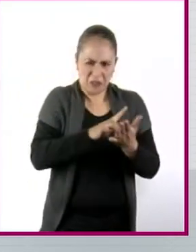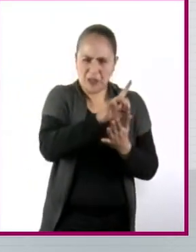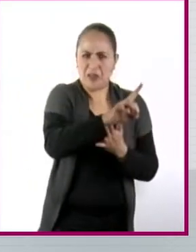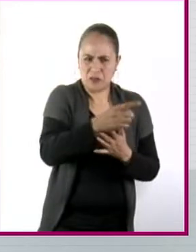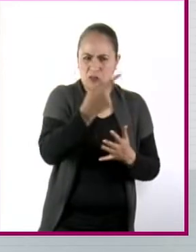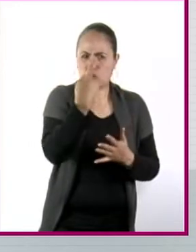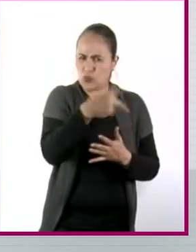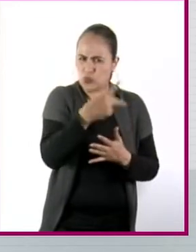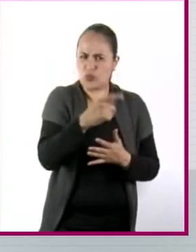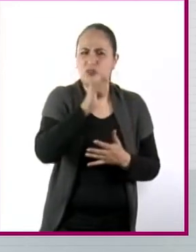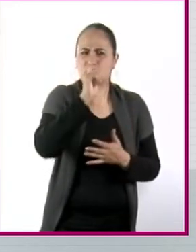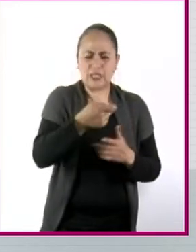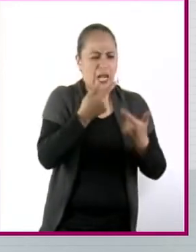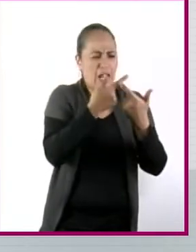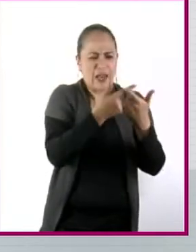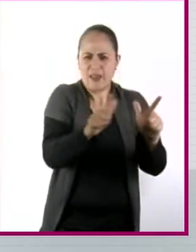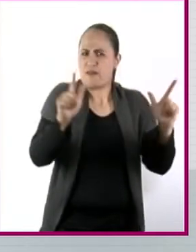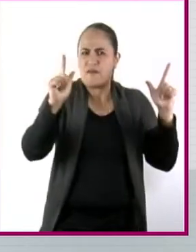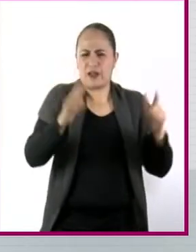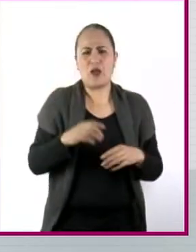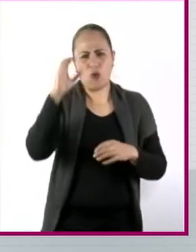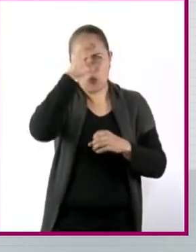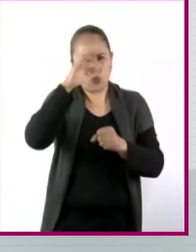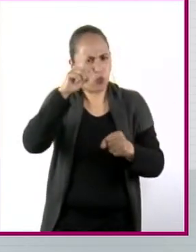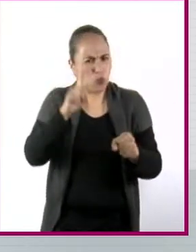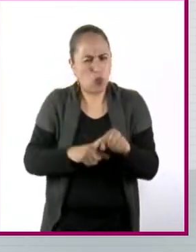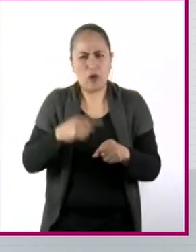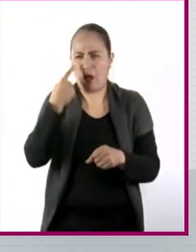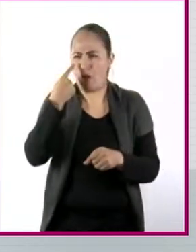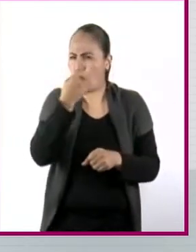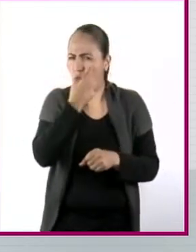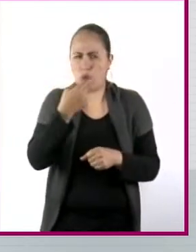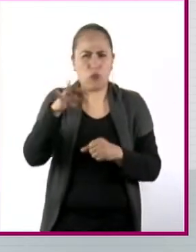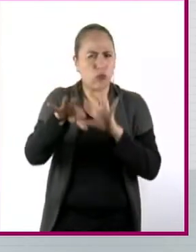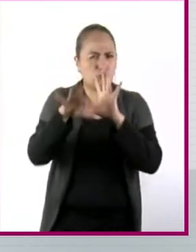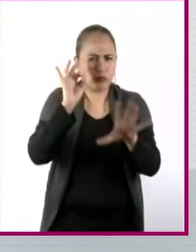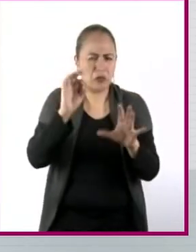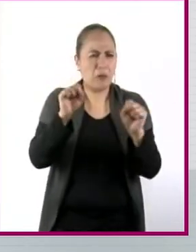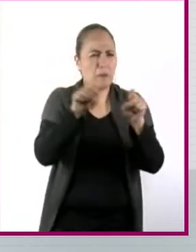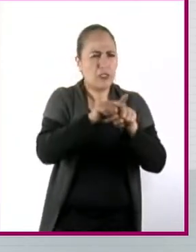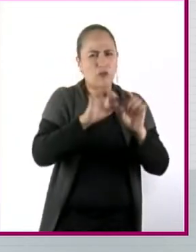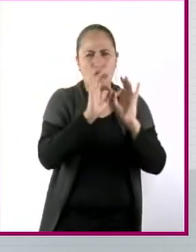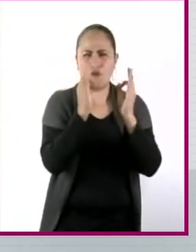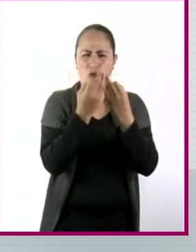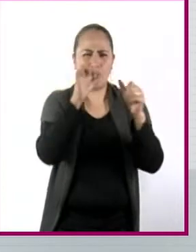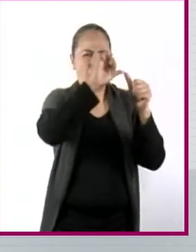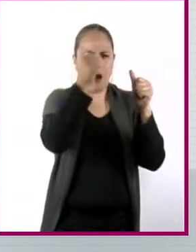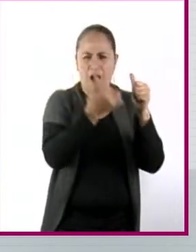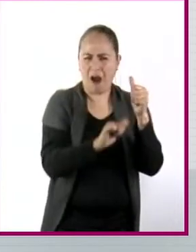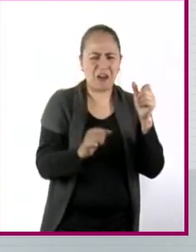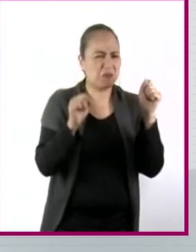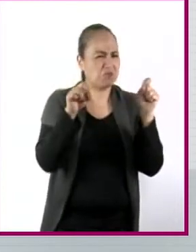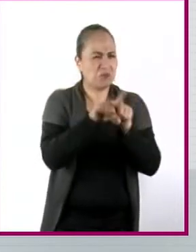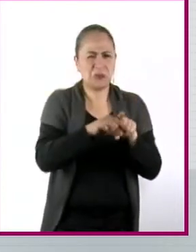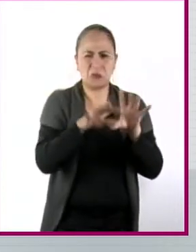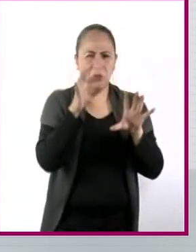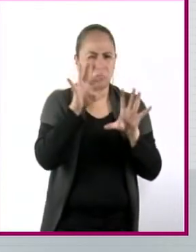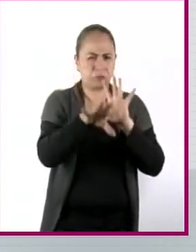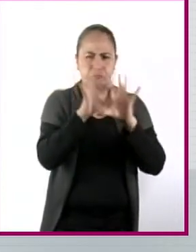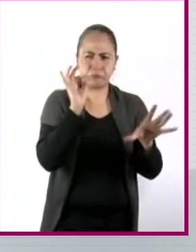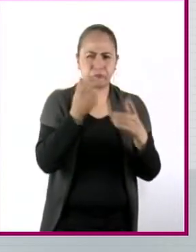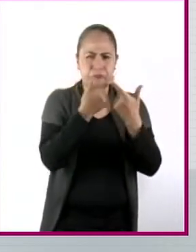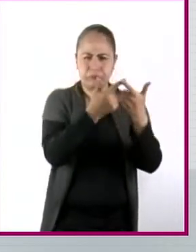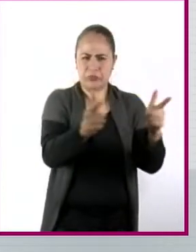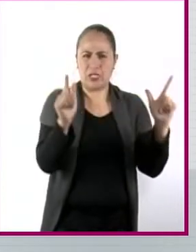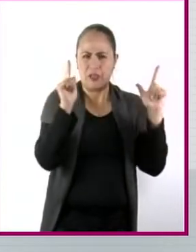una vida cultural, una vida plena y artística en ese sentido. Entonces, creo que de alguna manera